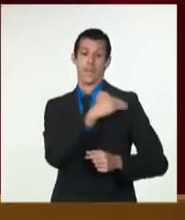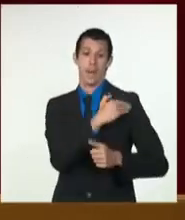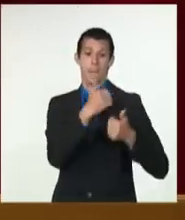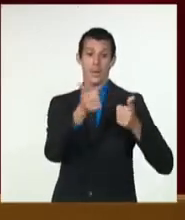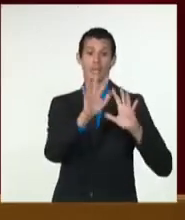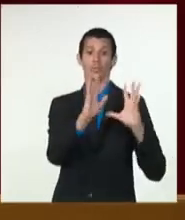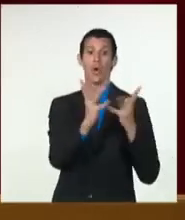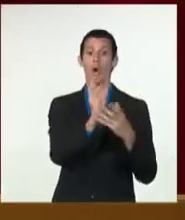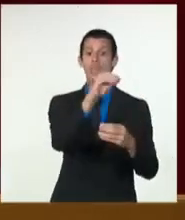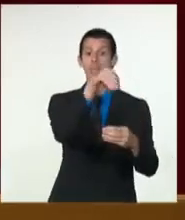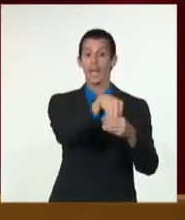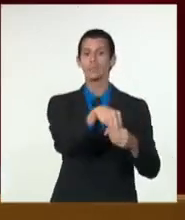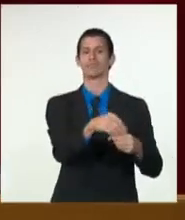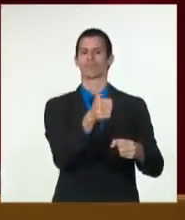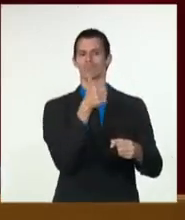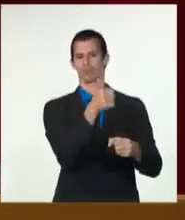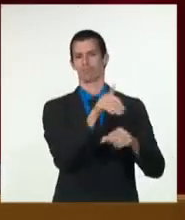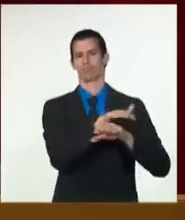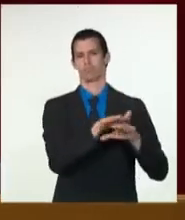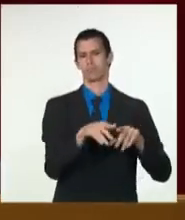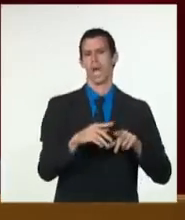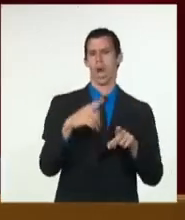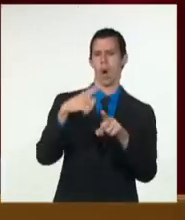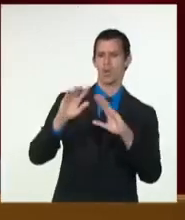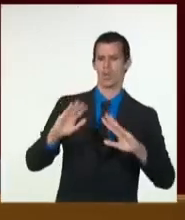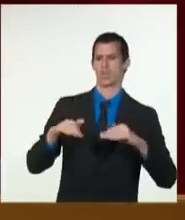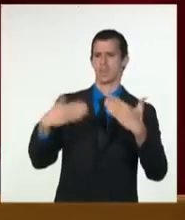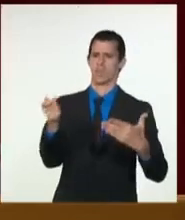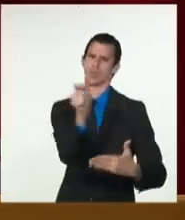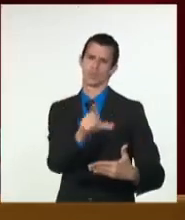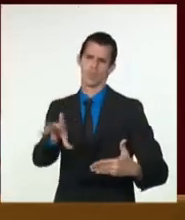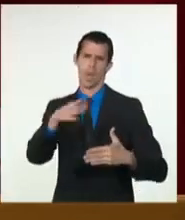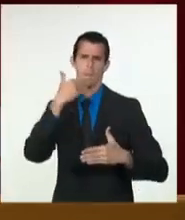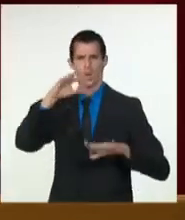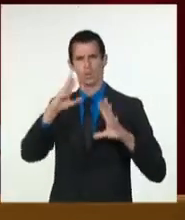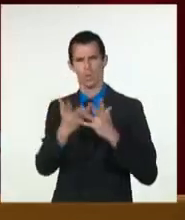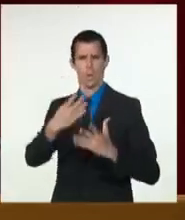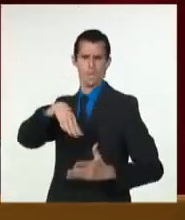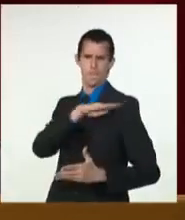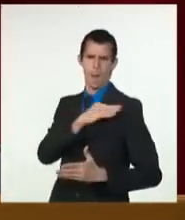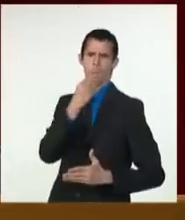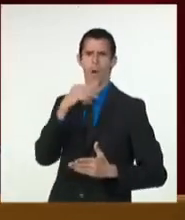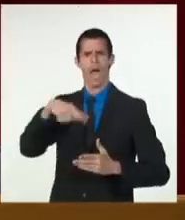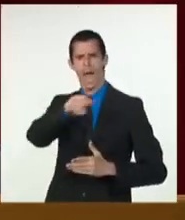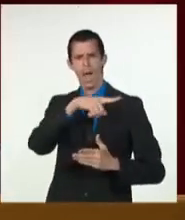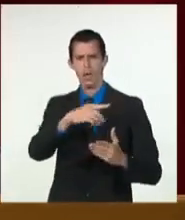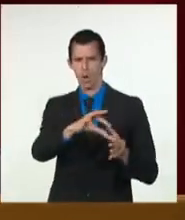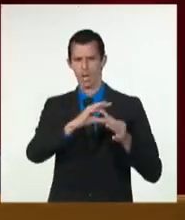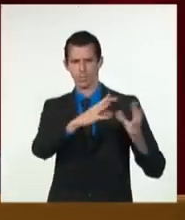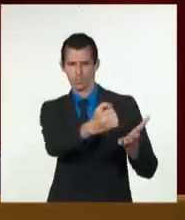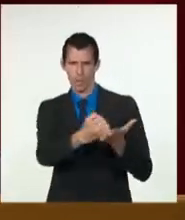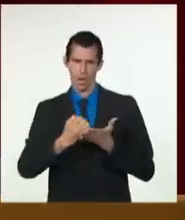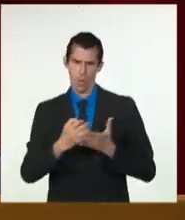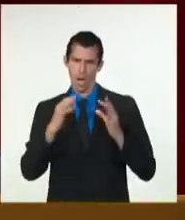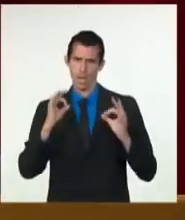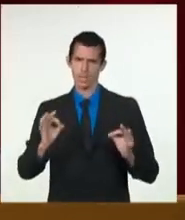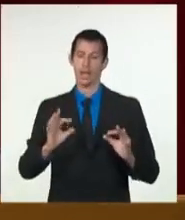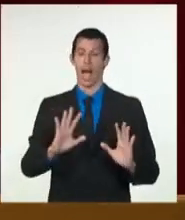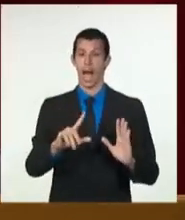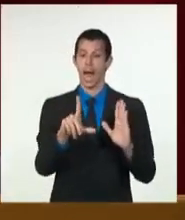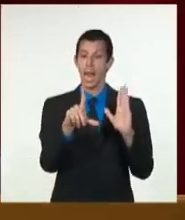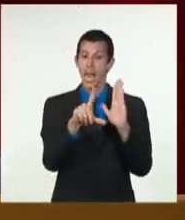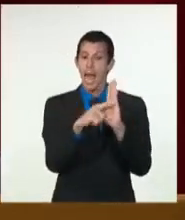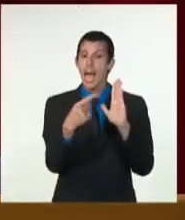su integridad territorial, su seguridad y la paz. El texto incorpora principios,